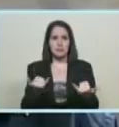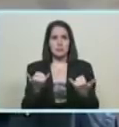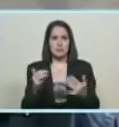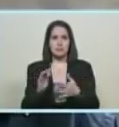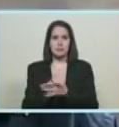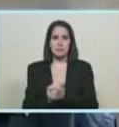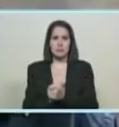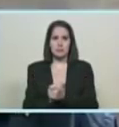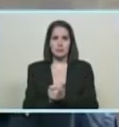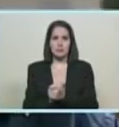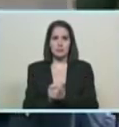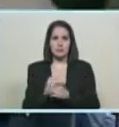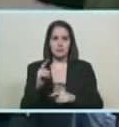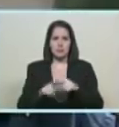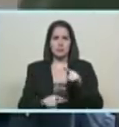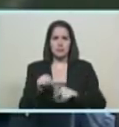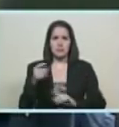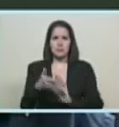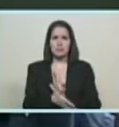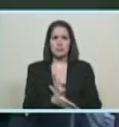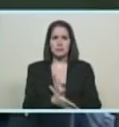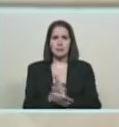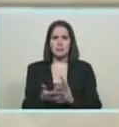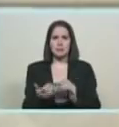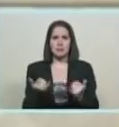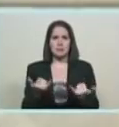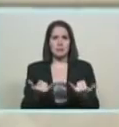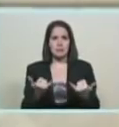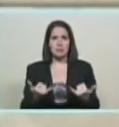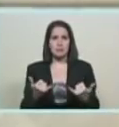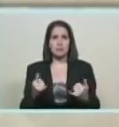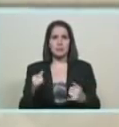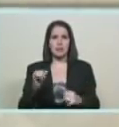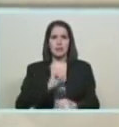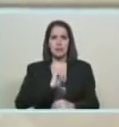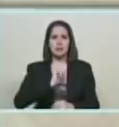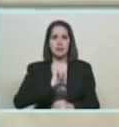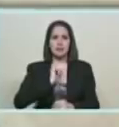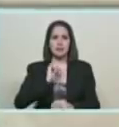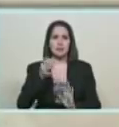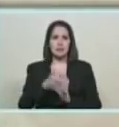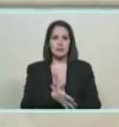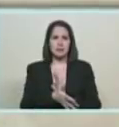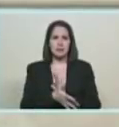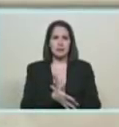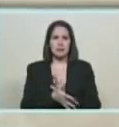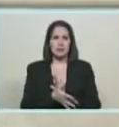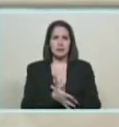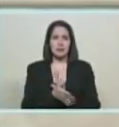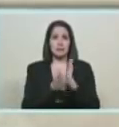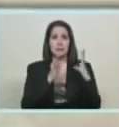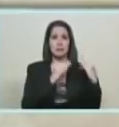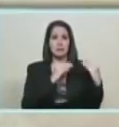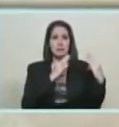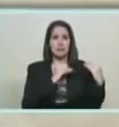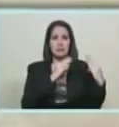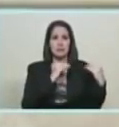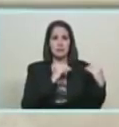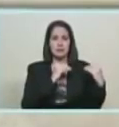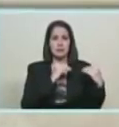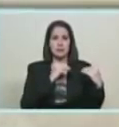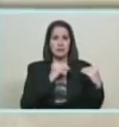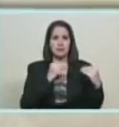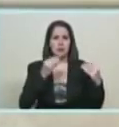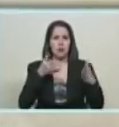Compañero Ernesto, la cultura, la cultura, la identidad, la espiritualidad de la patria. Y he